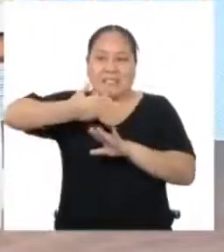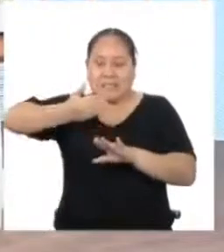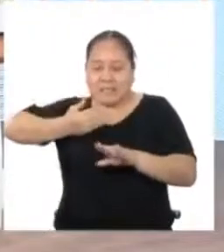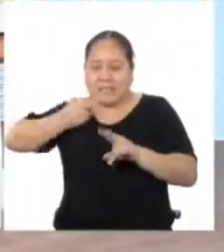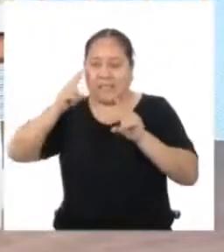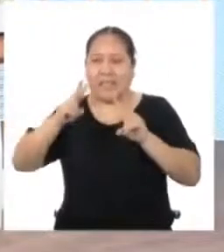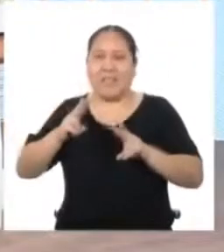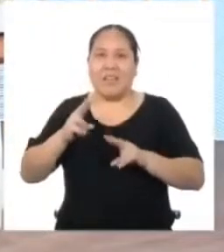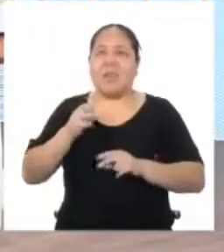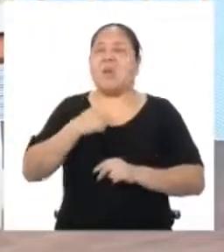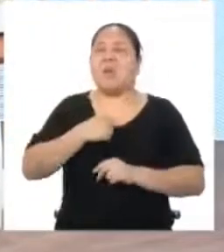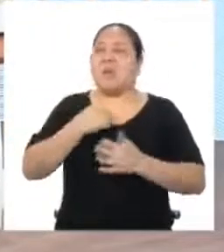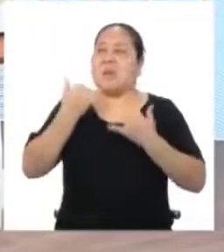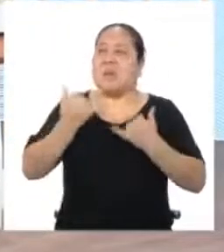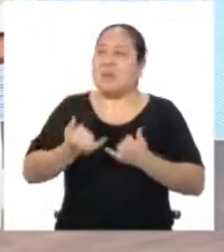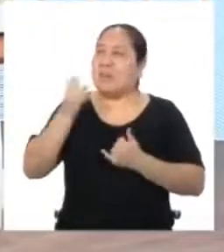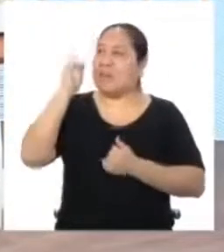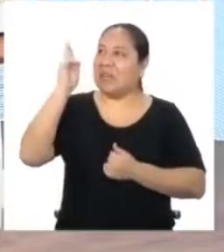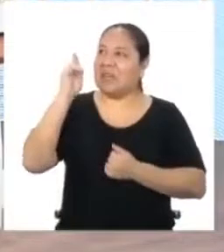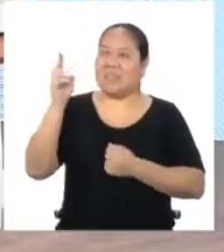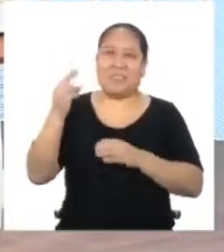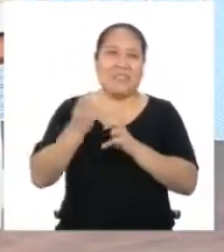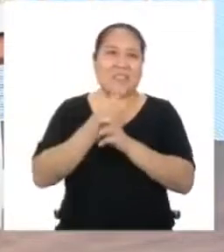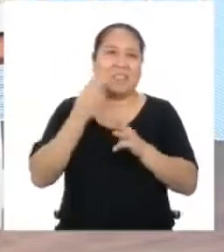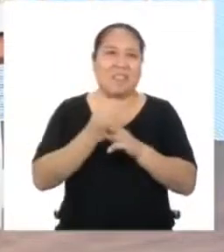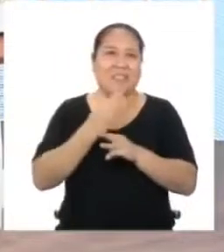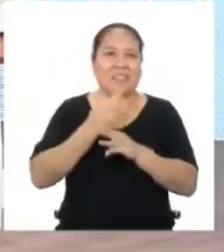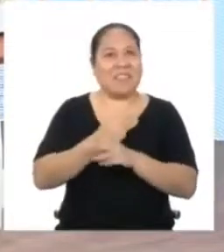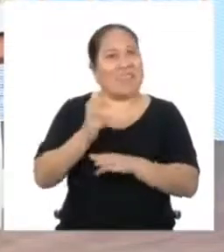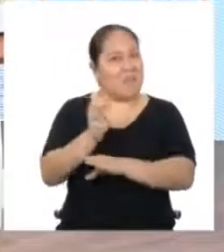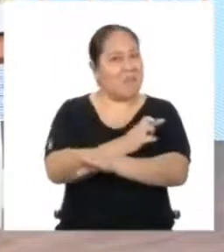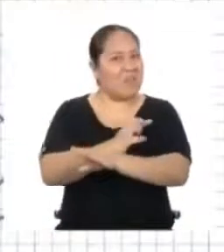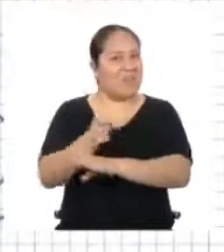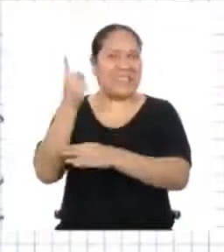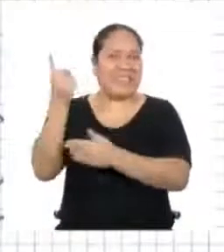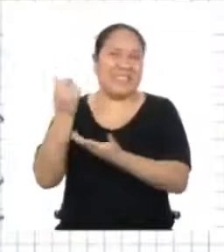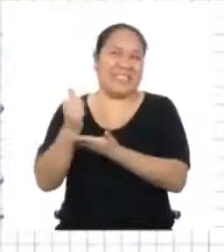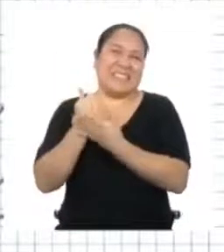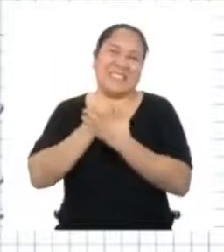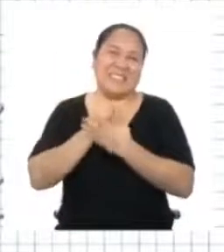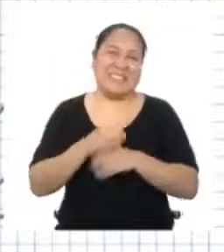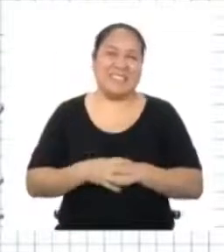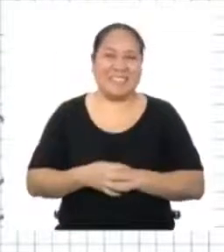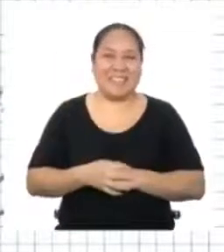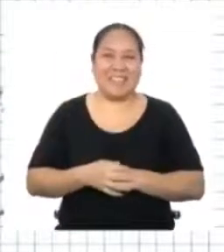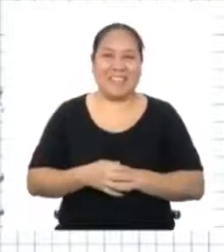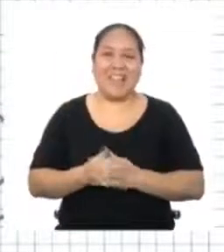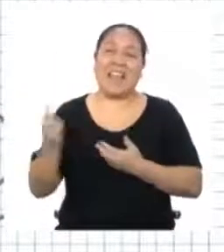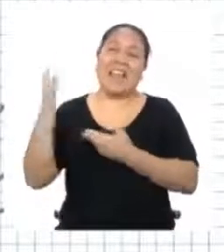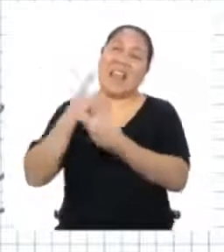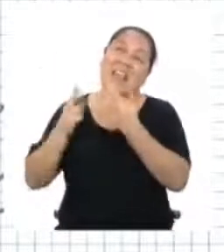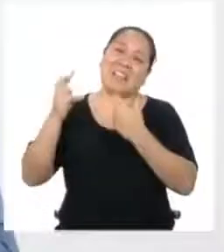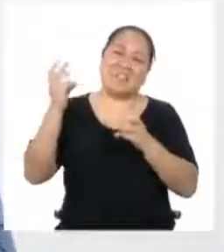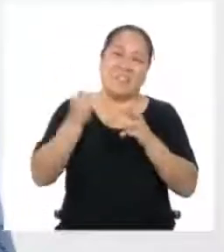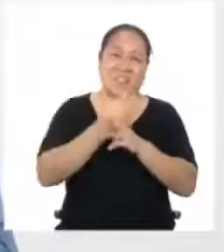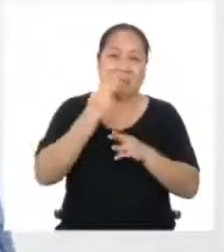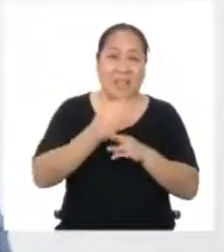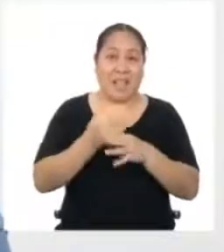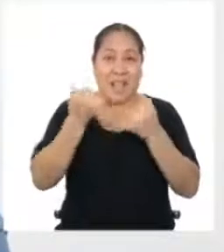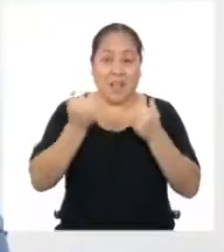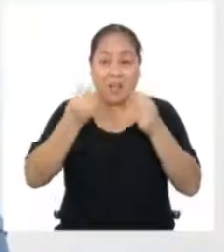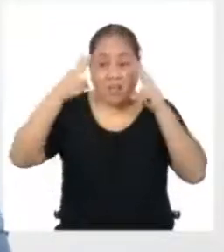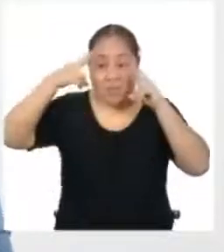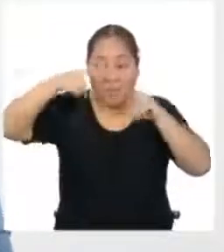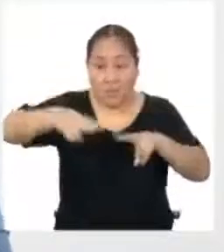inspirada Profesora de matemática y poesía Suena bien, ¿eh? Volvamos a las mates Ahora que hemos